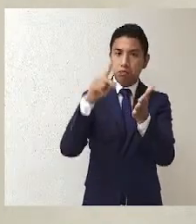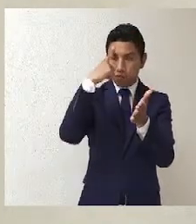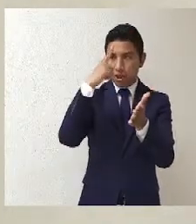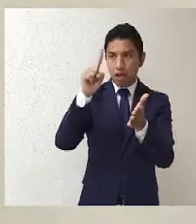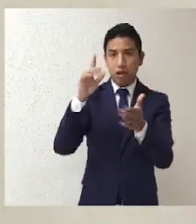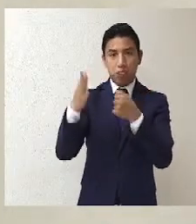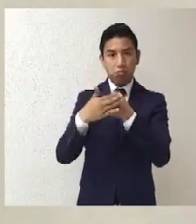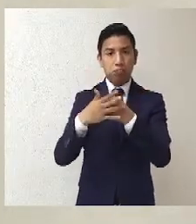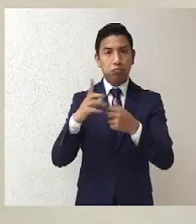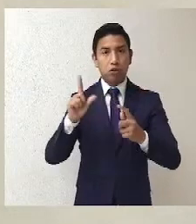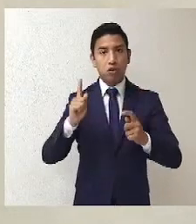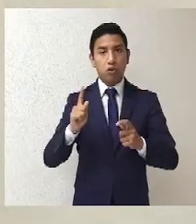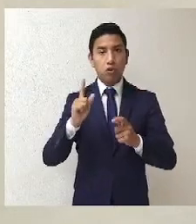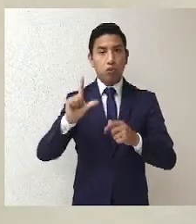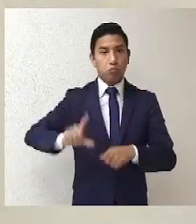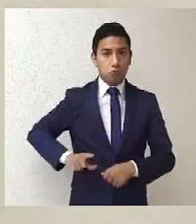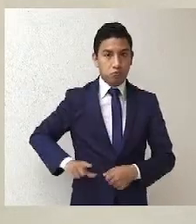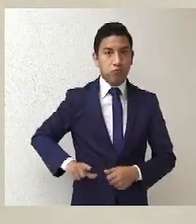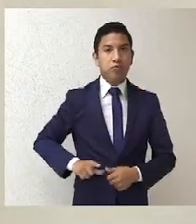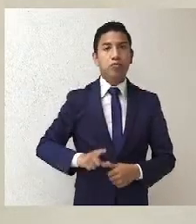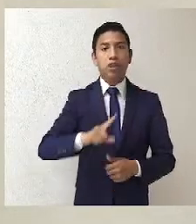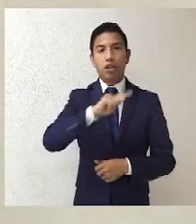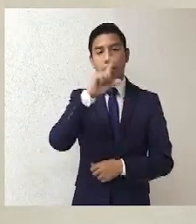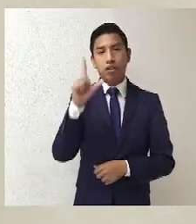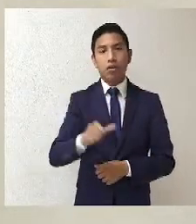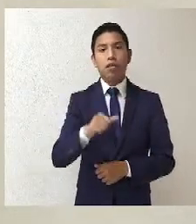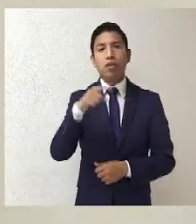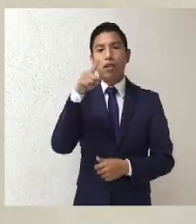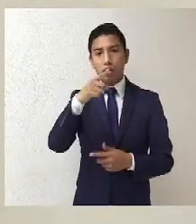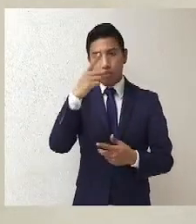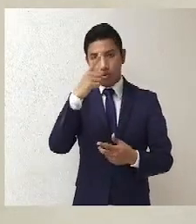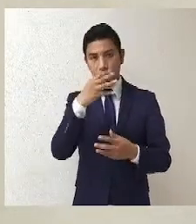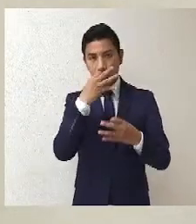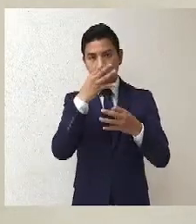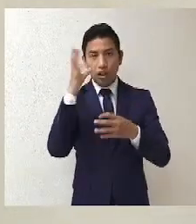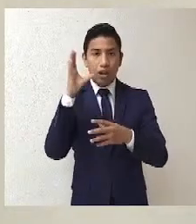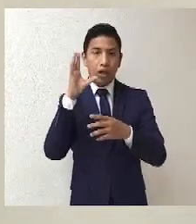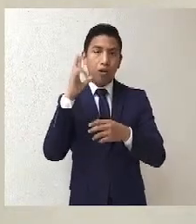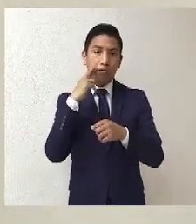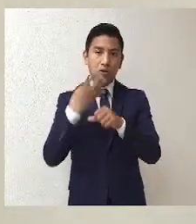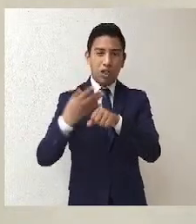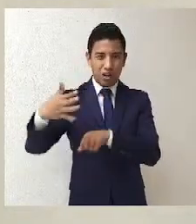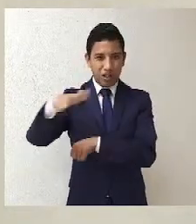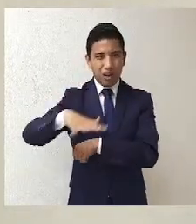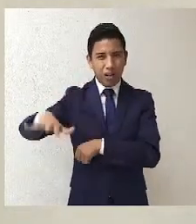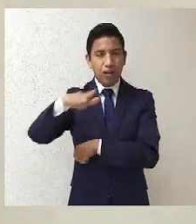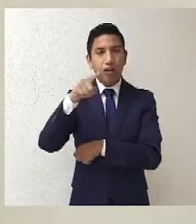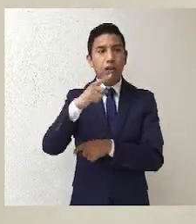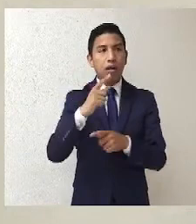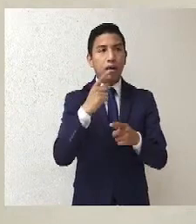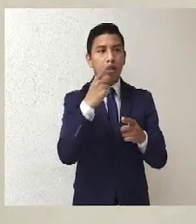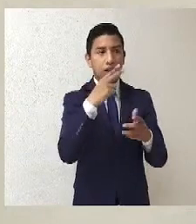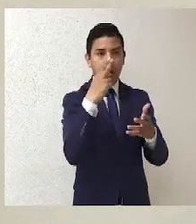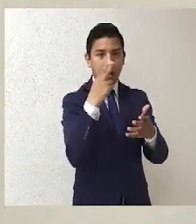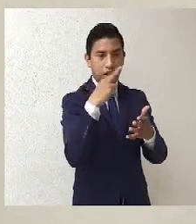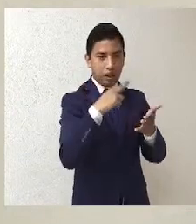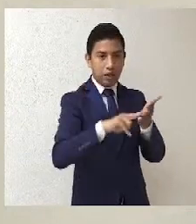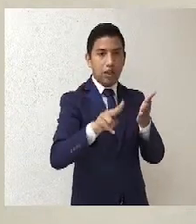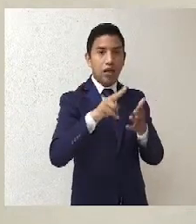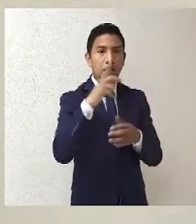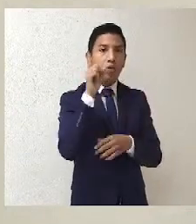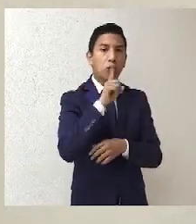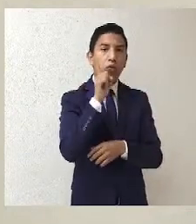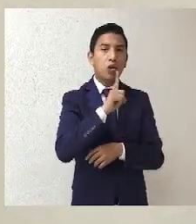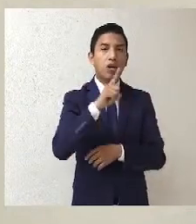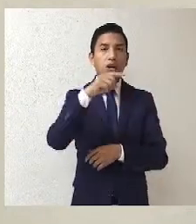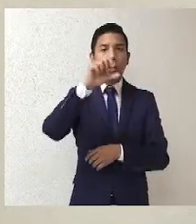El 1 de enero de 2022, la Comisión Nacional de Elecciones informó que el único registro aprobado para la candidatura fue el de la